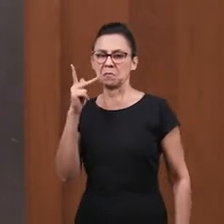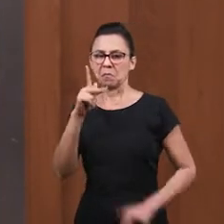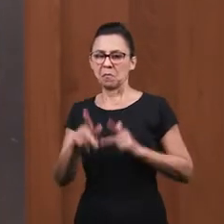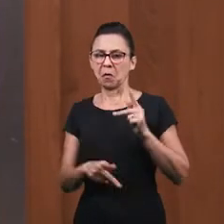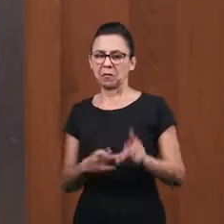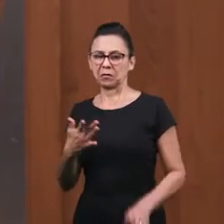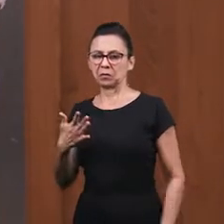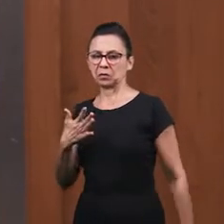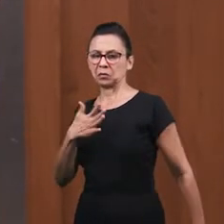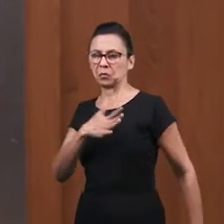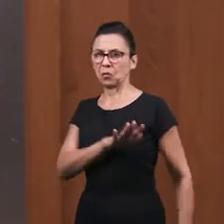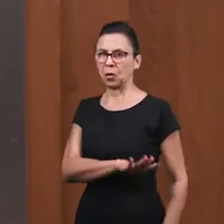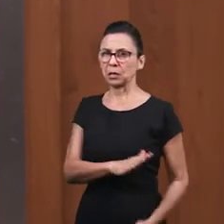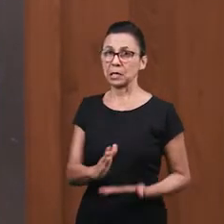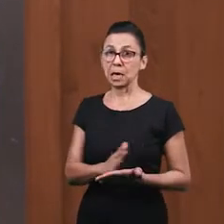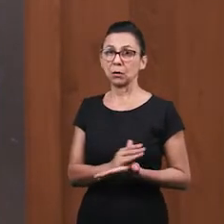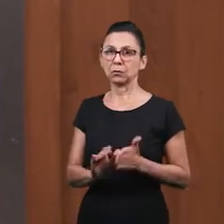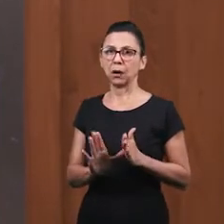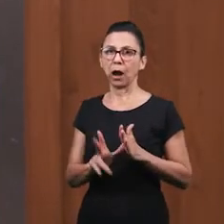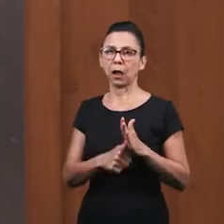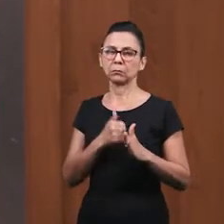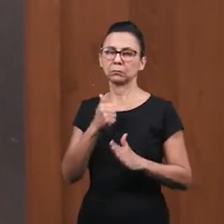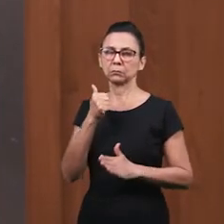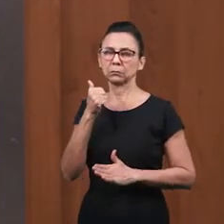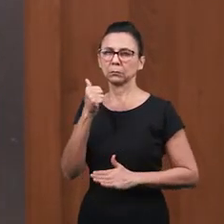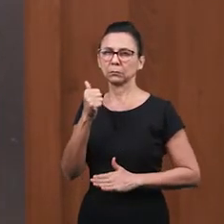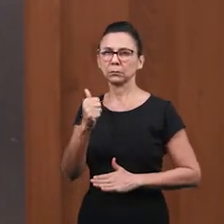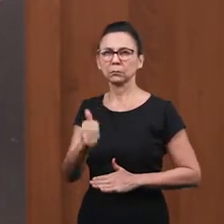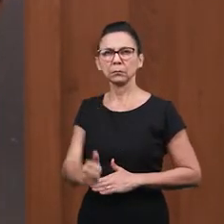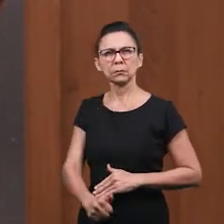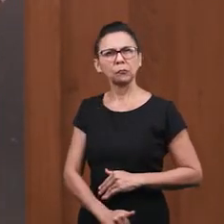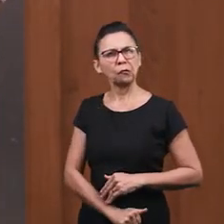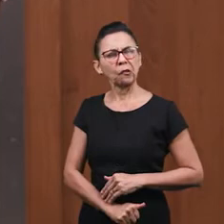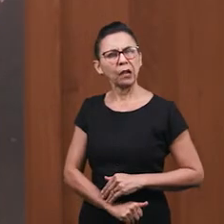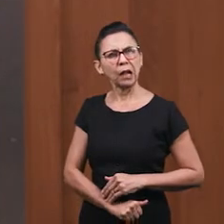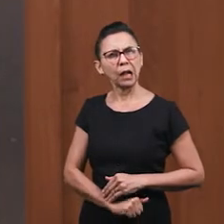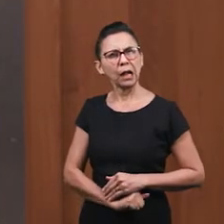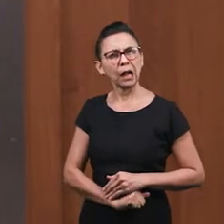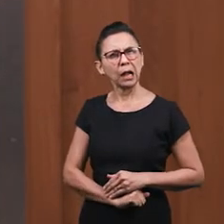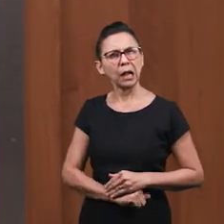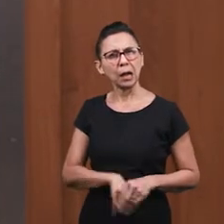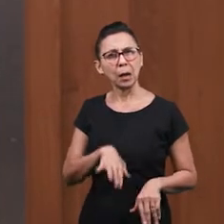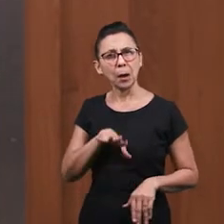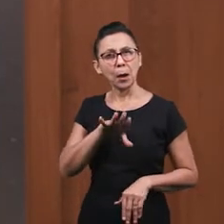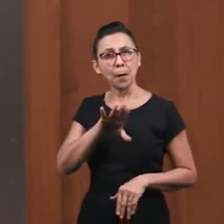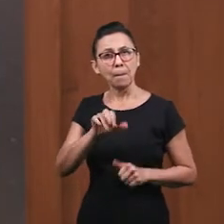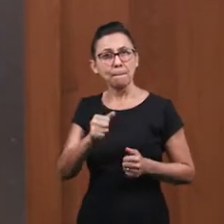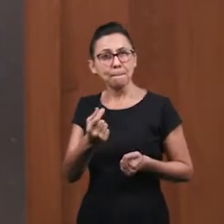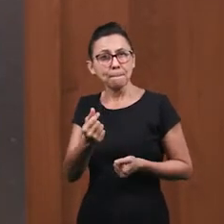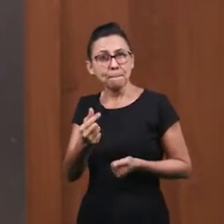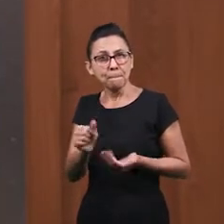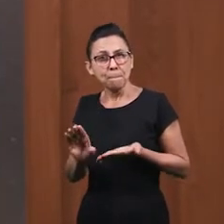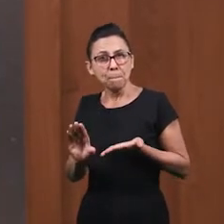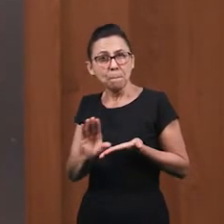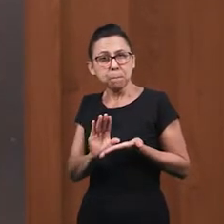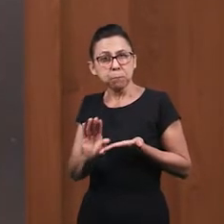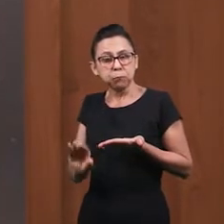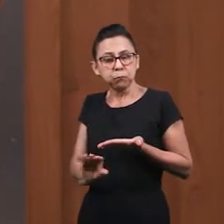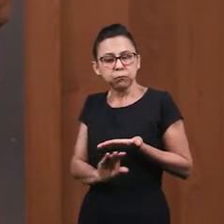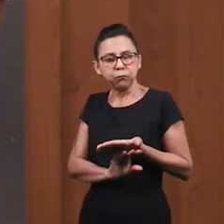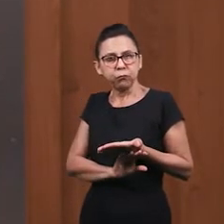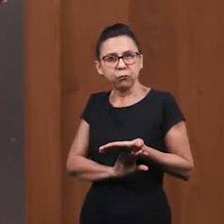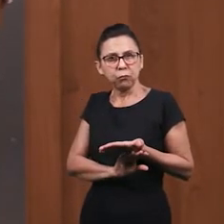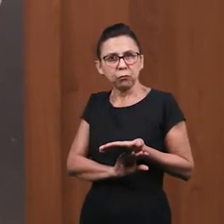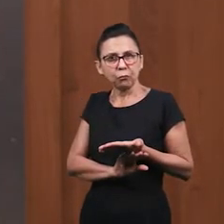israelitas no les gustaban los publicanos Y más, algunos eran deshonestos Ellos